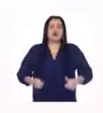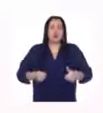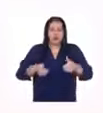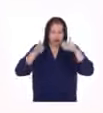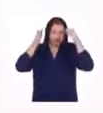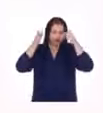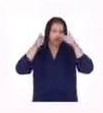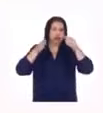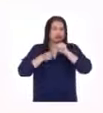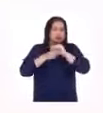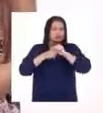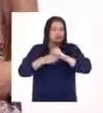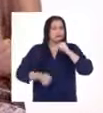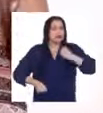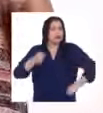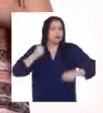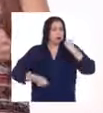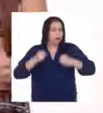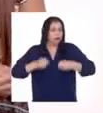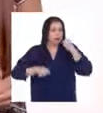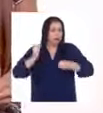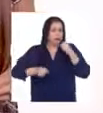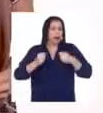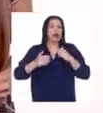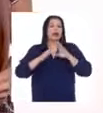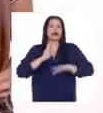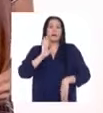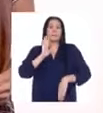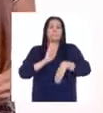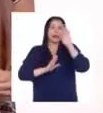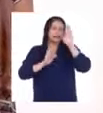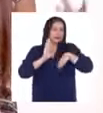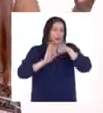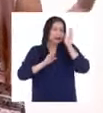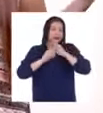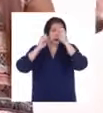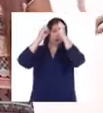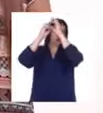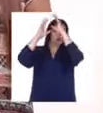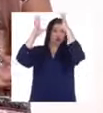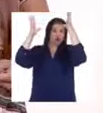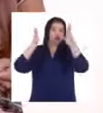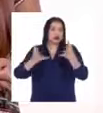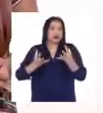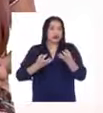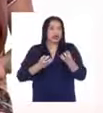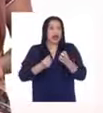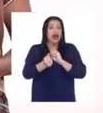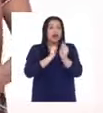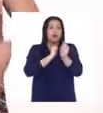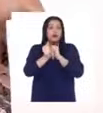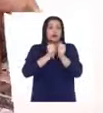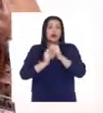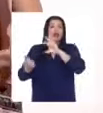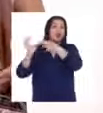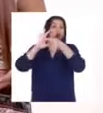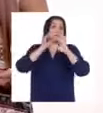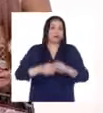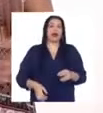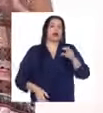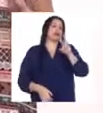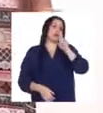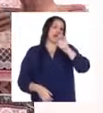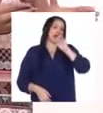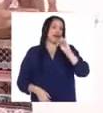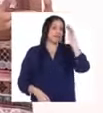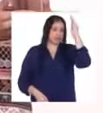a entrenar como fondista y que su máxima aspiración se había vuelto a competir en las Olimpiadas de Río. Sin embargo,